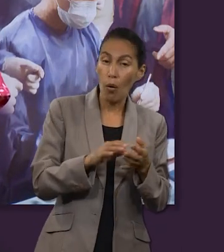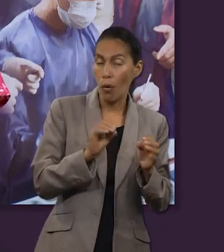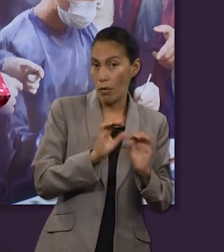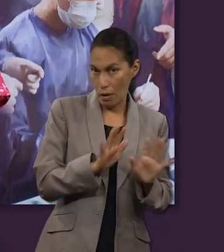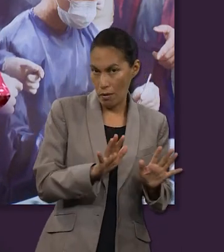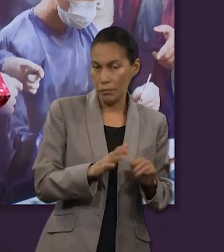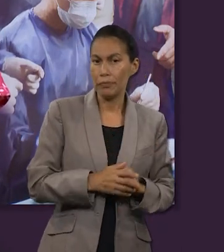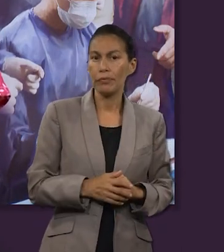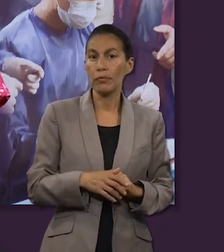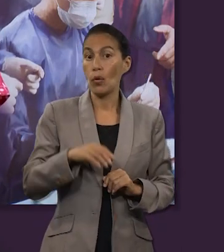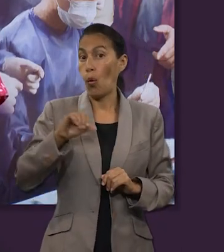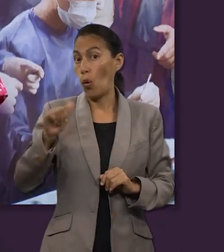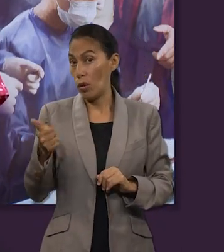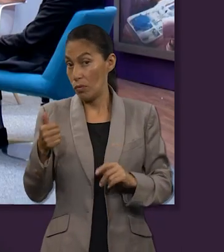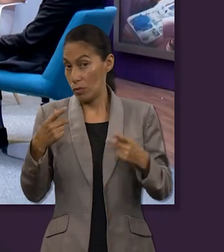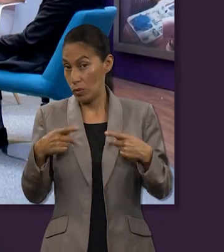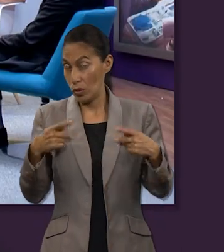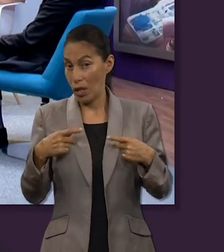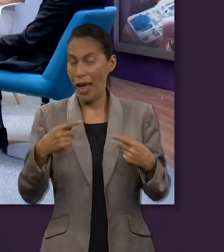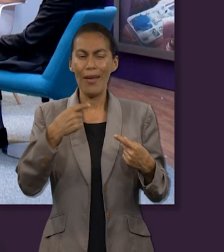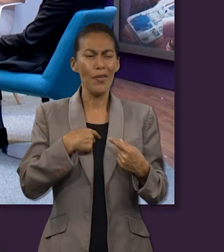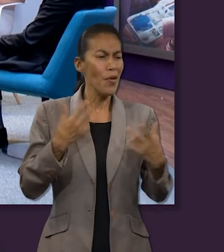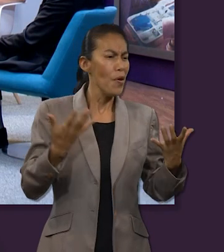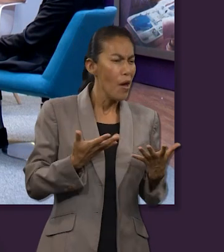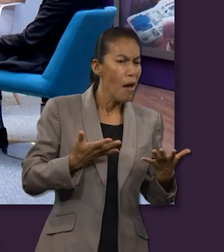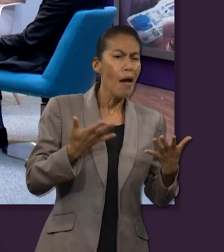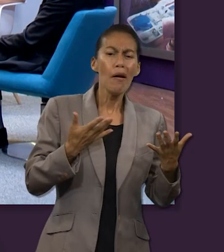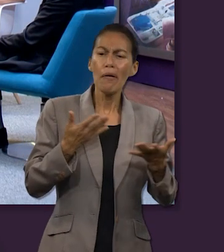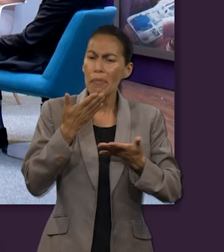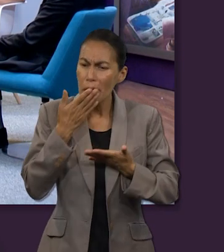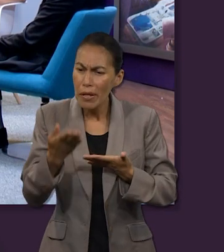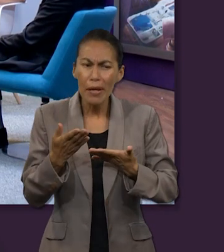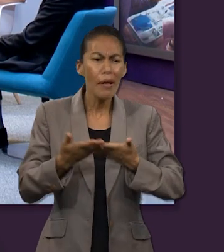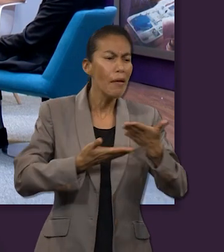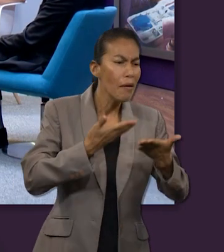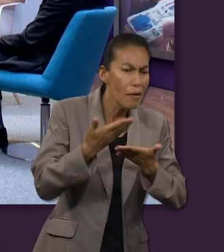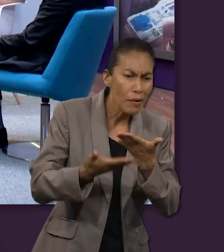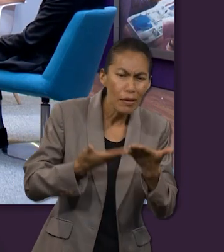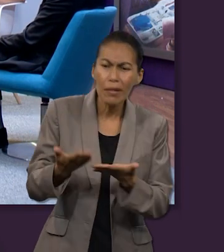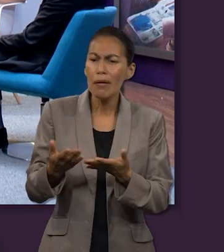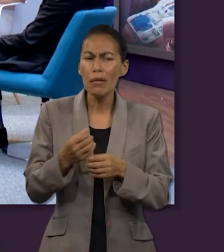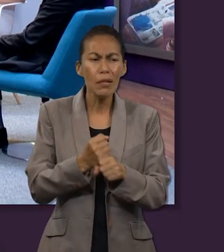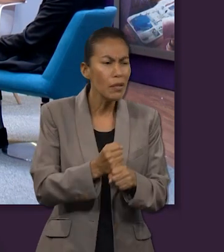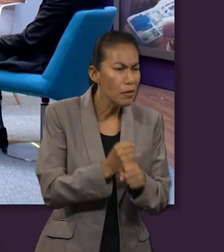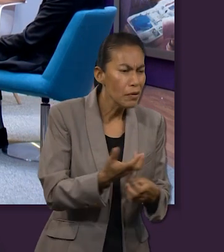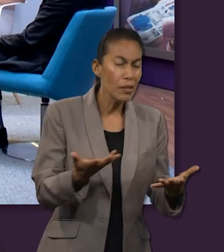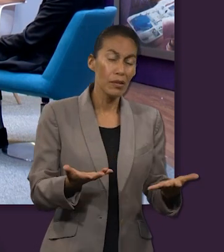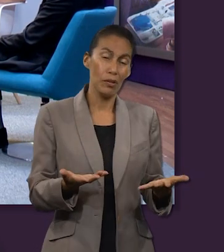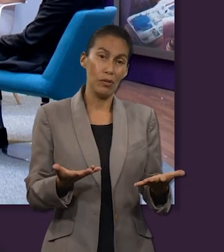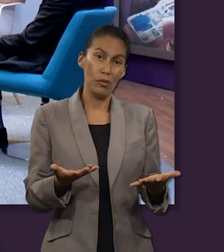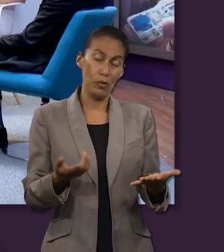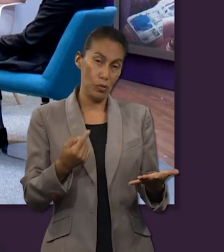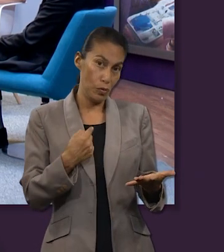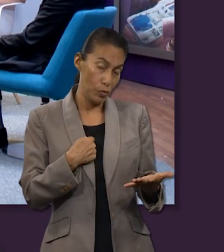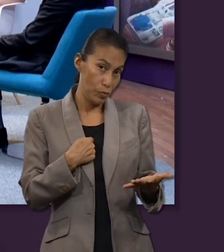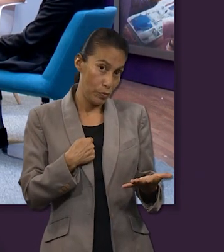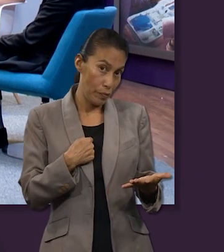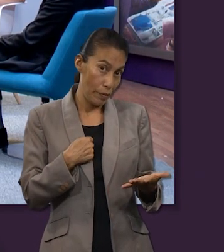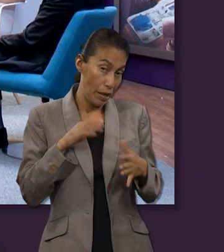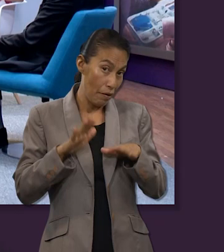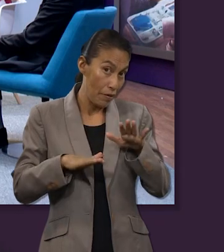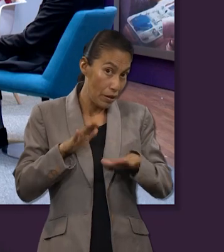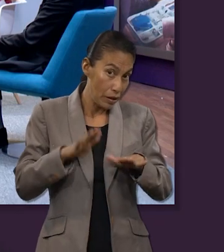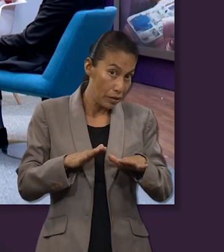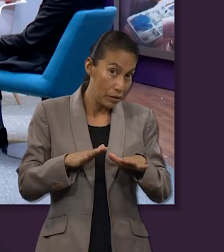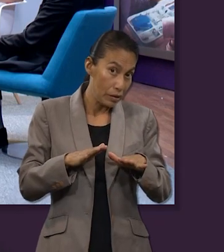personas que creen que es a través de las obras y lo que yo hago y los sacrificios que puedo hacer y si de pronto incluso